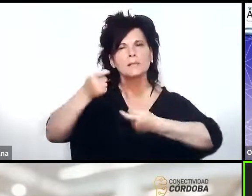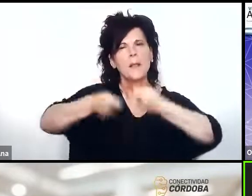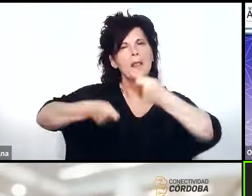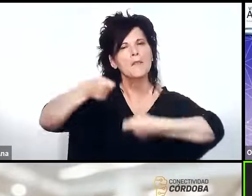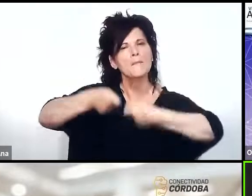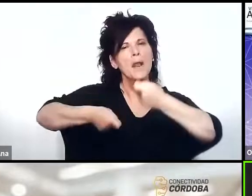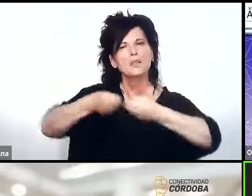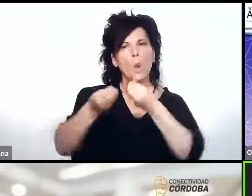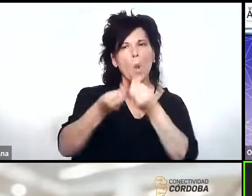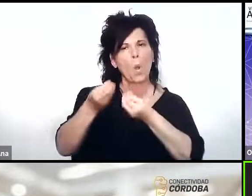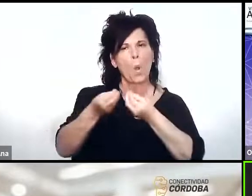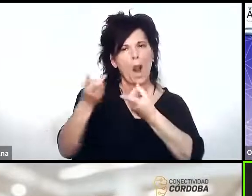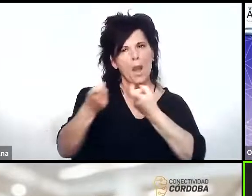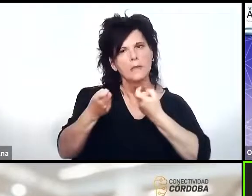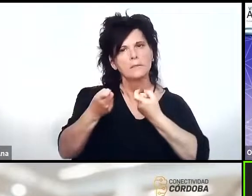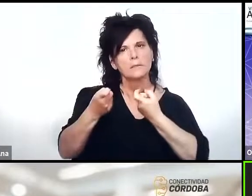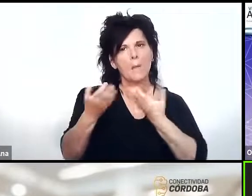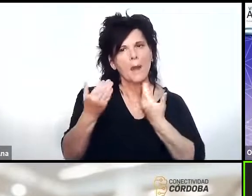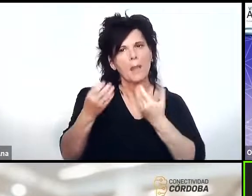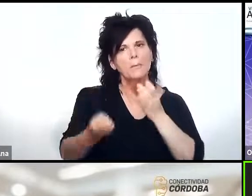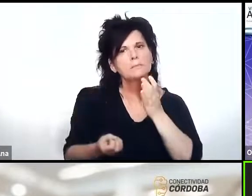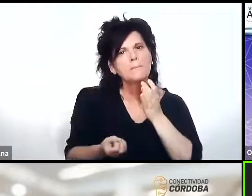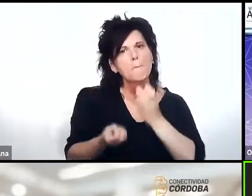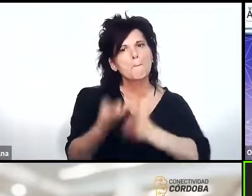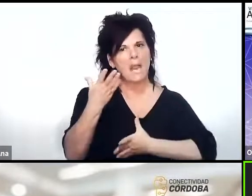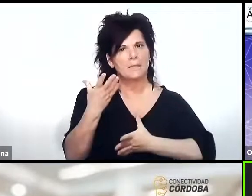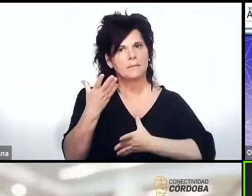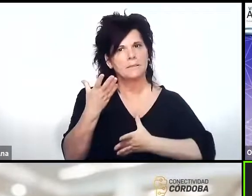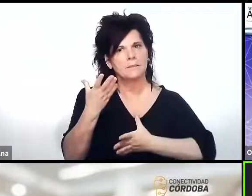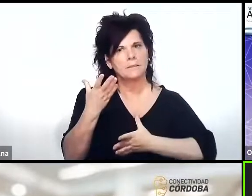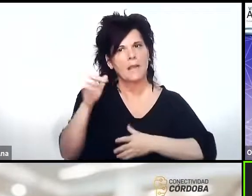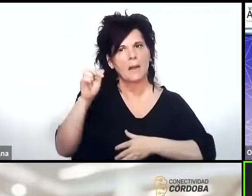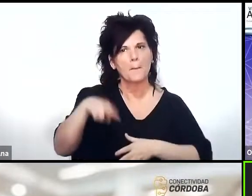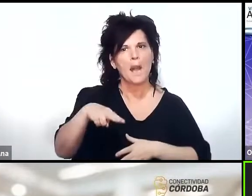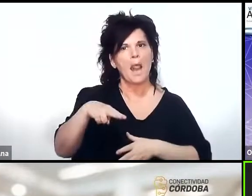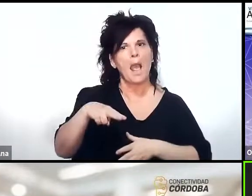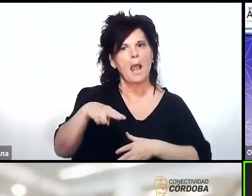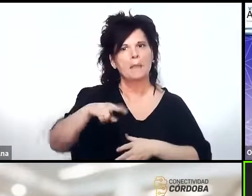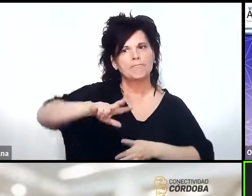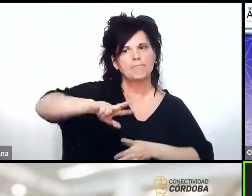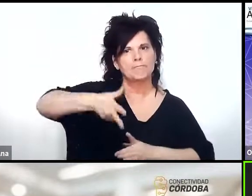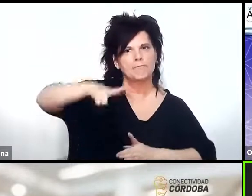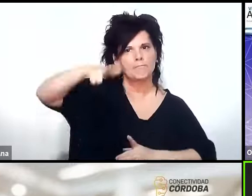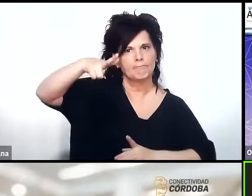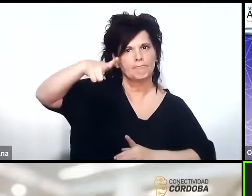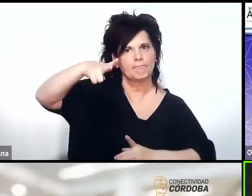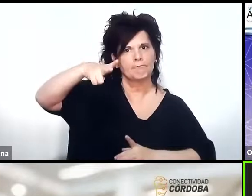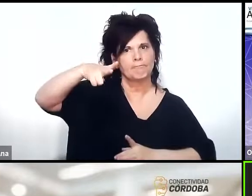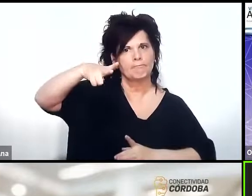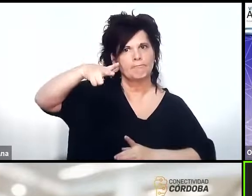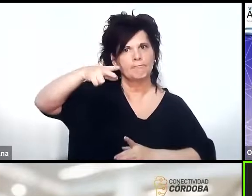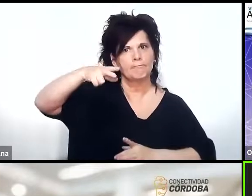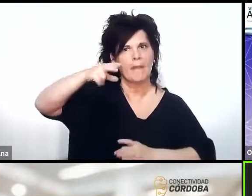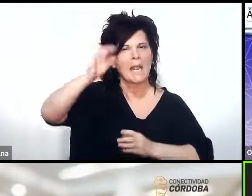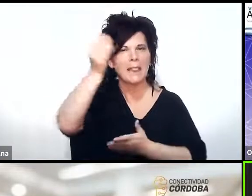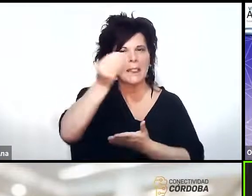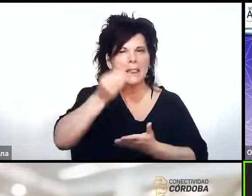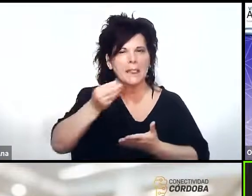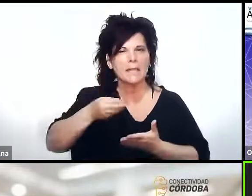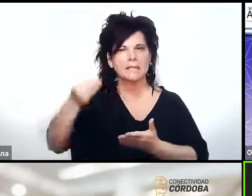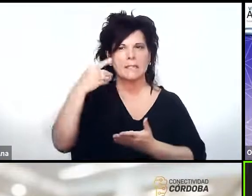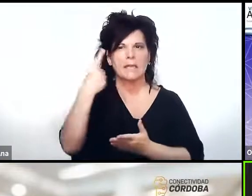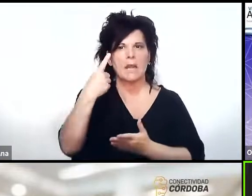necesita para empezar a revalorizar otra vez el plan de lanzadores y empezar a diseñar un